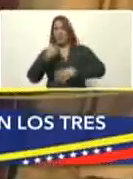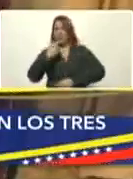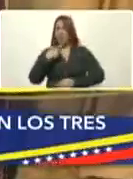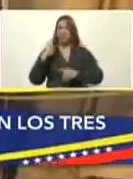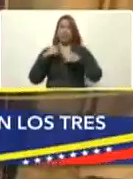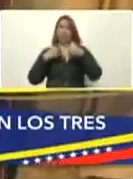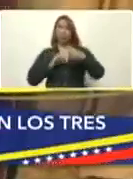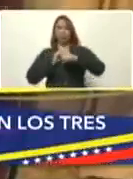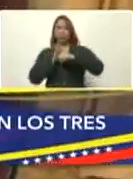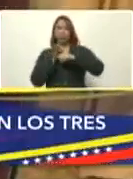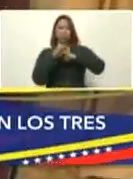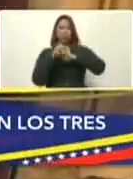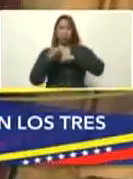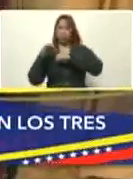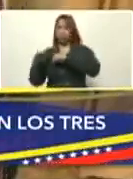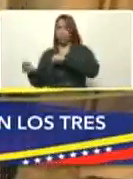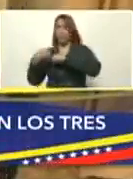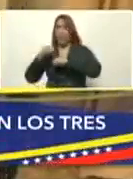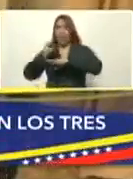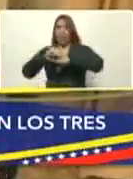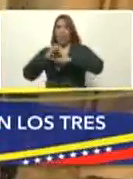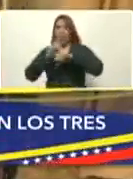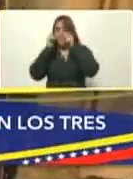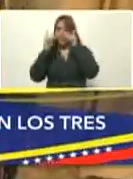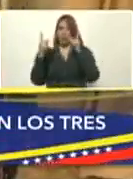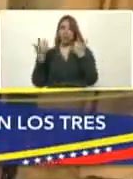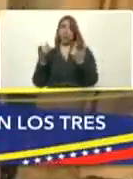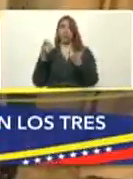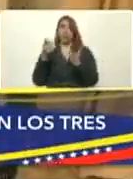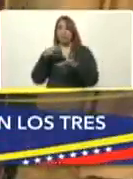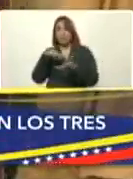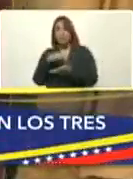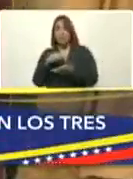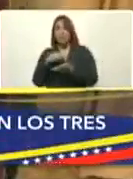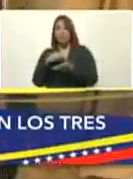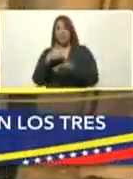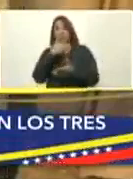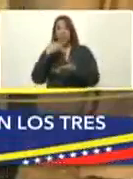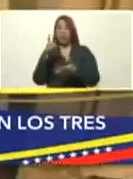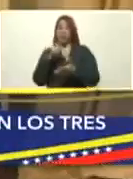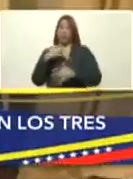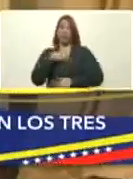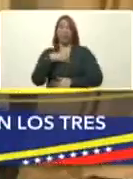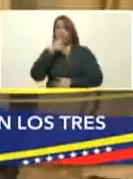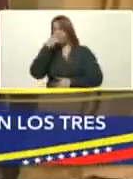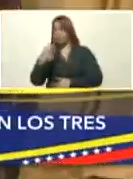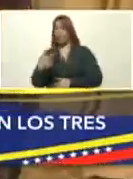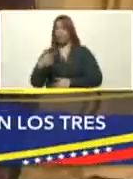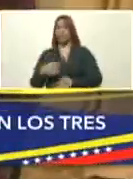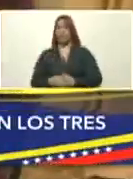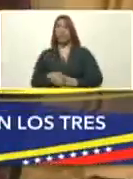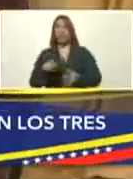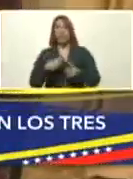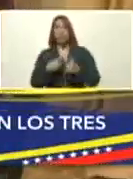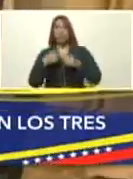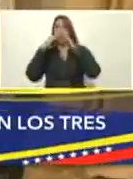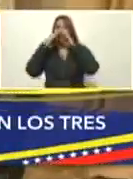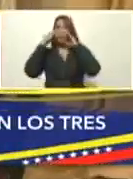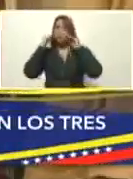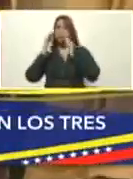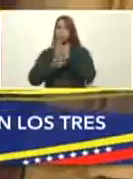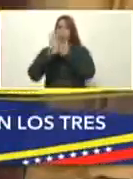otras variantes que nos pongan más en alerta. La situación tiende a la mejoría, pero no podemos bajar la guardia. El tapabocas, el